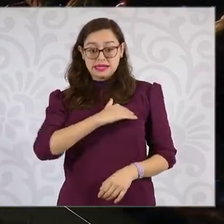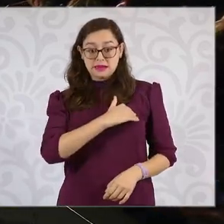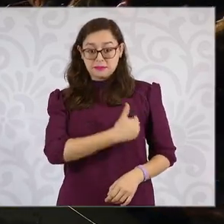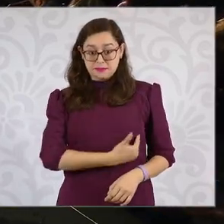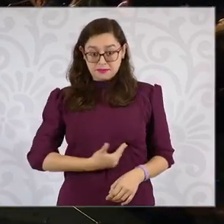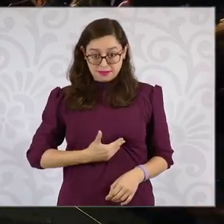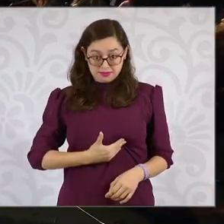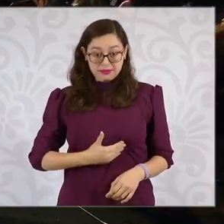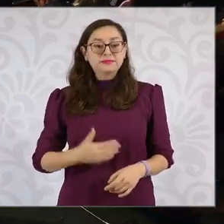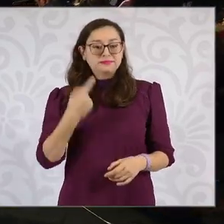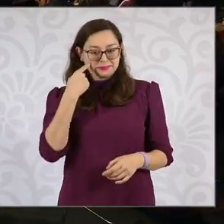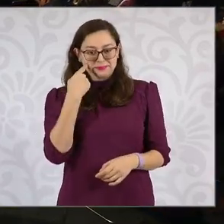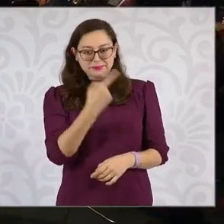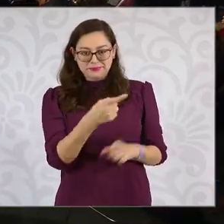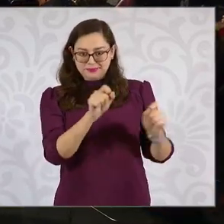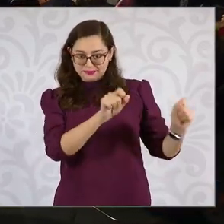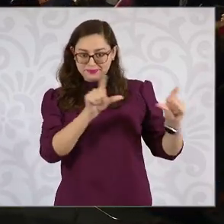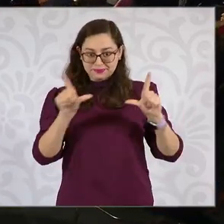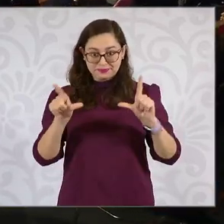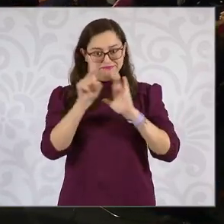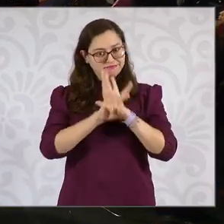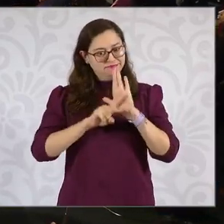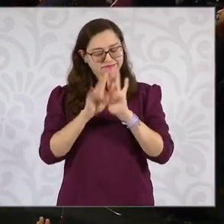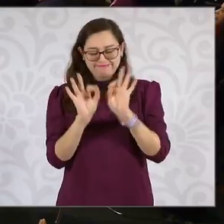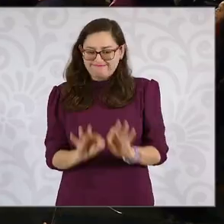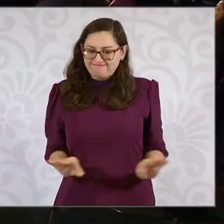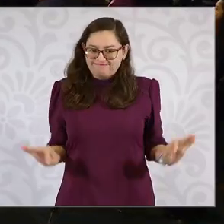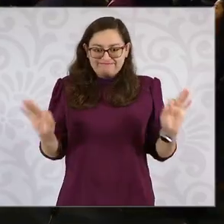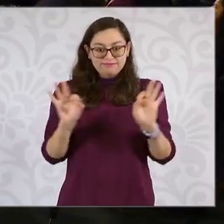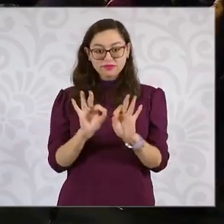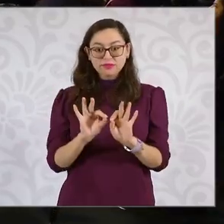cápsula sobre este importantísimo tema.